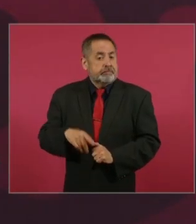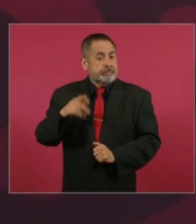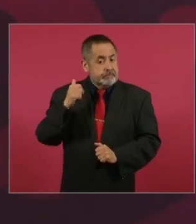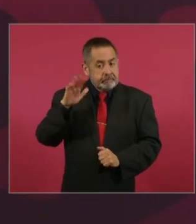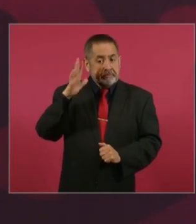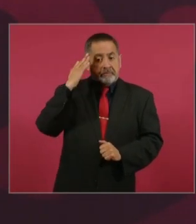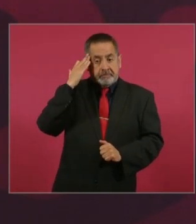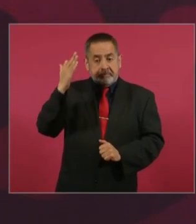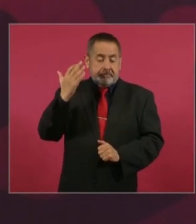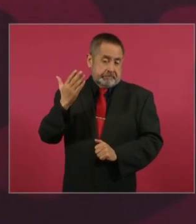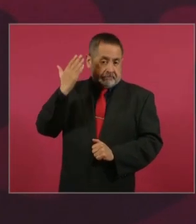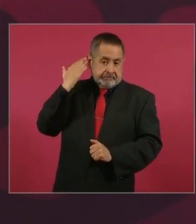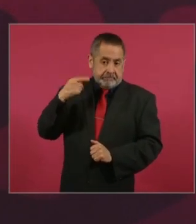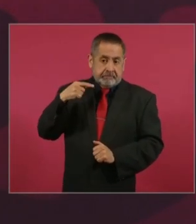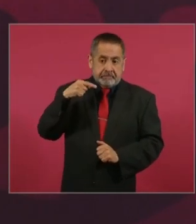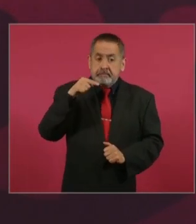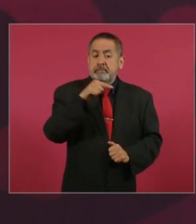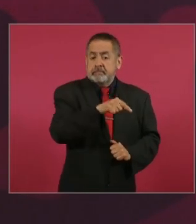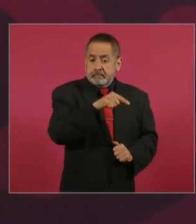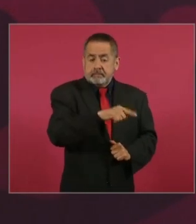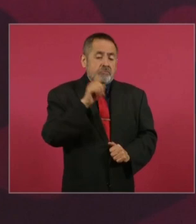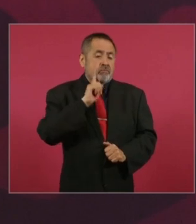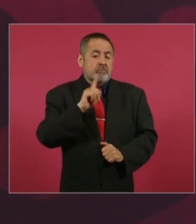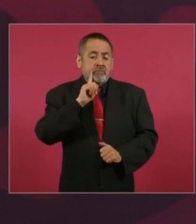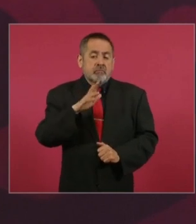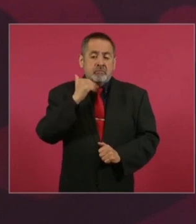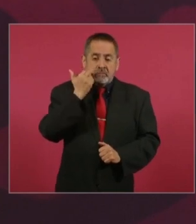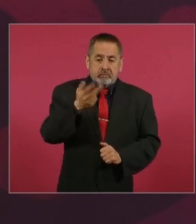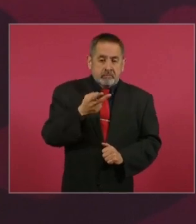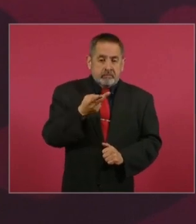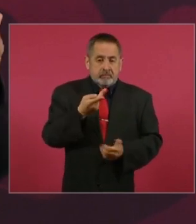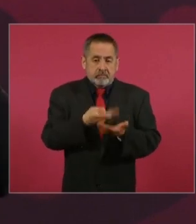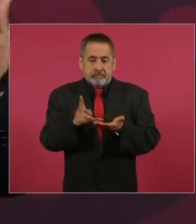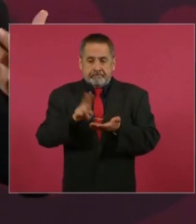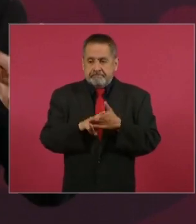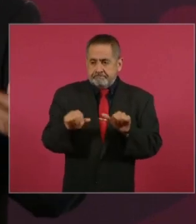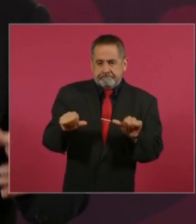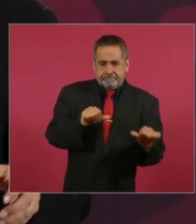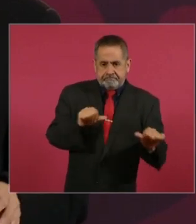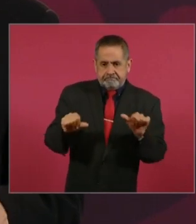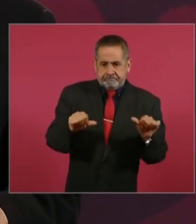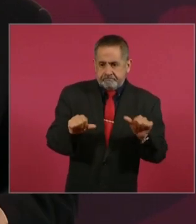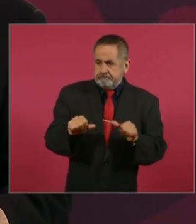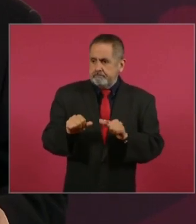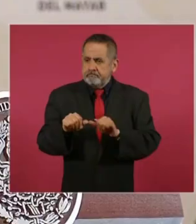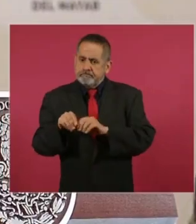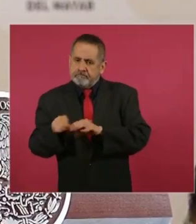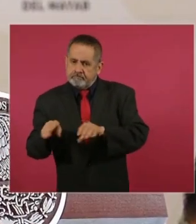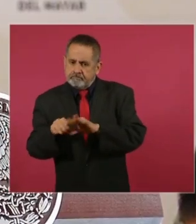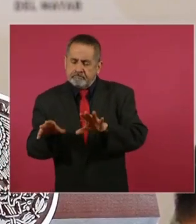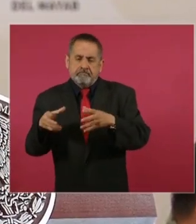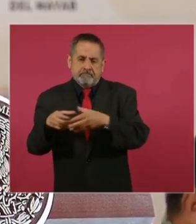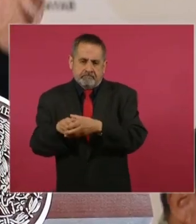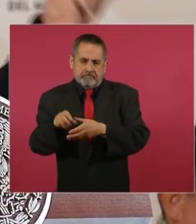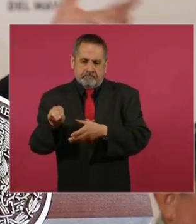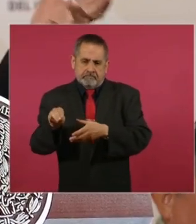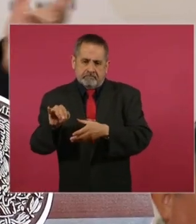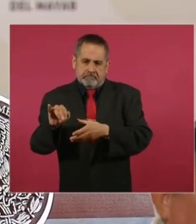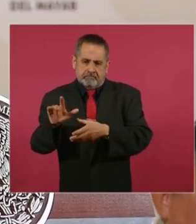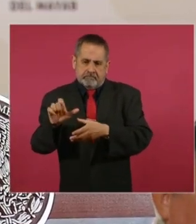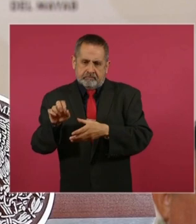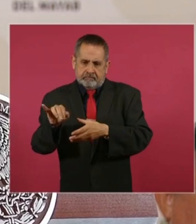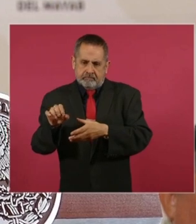aquel entonces quería tener los dos programas, en